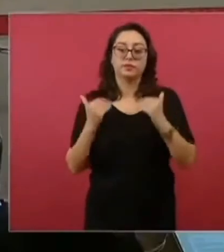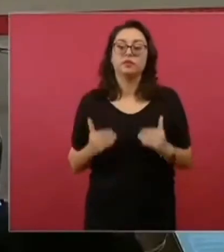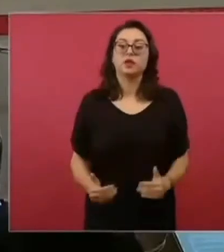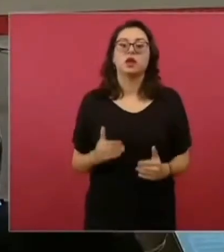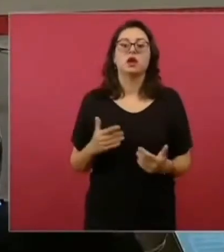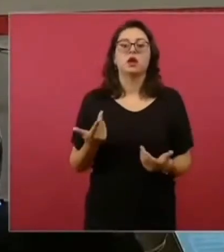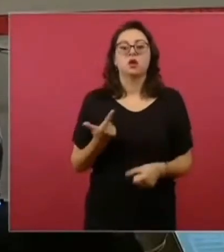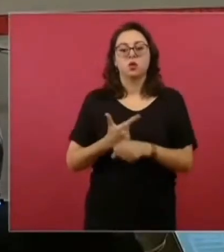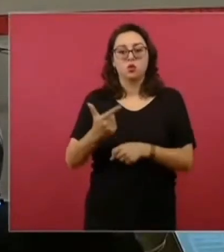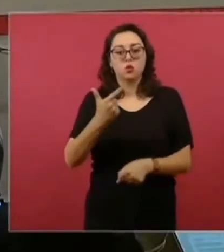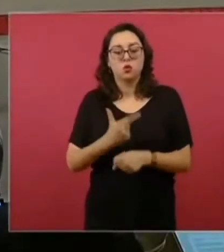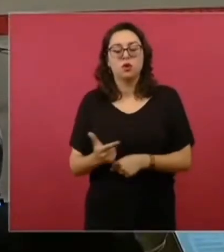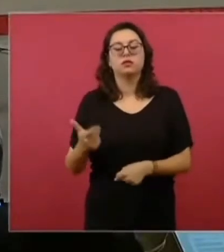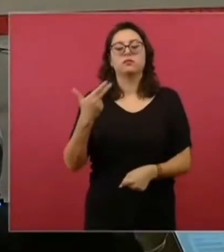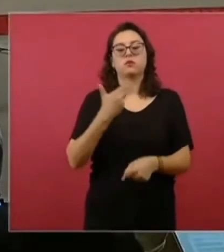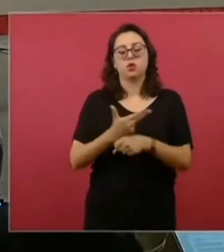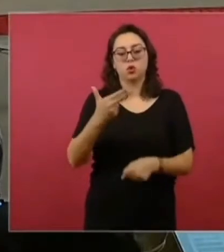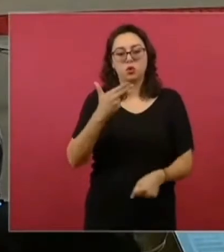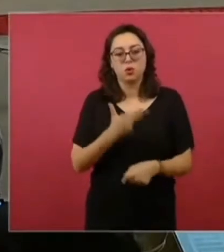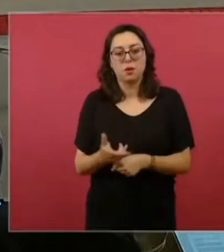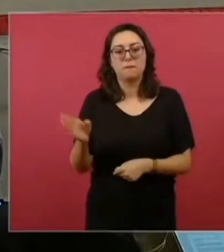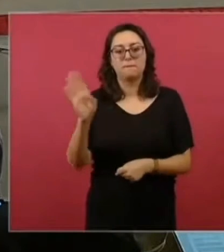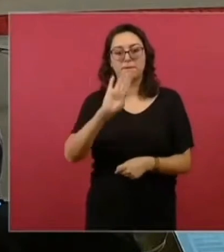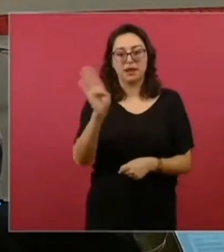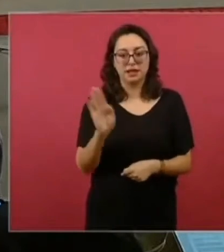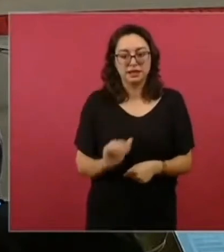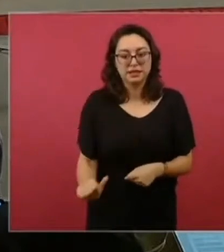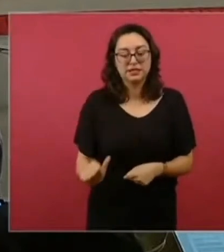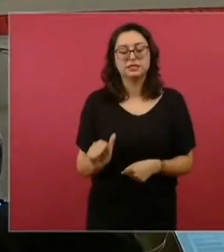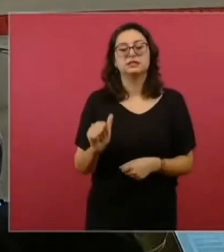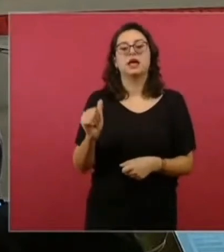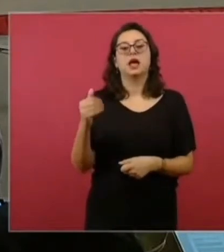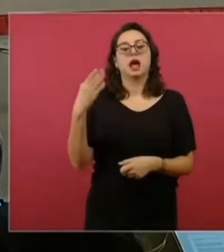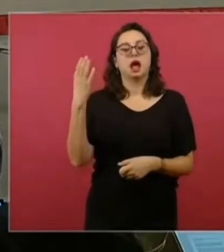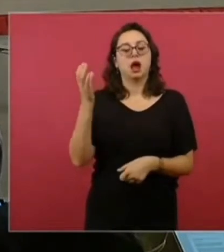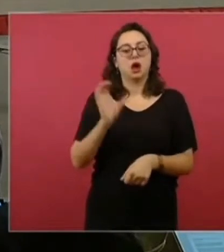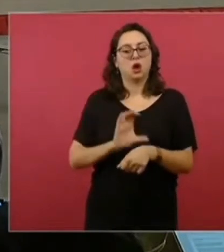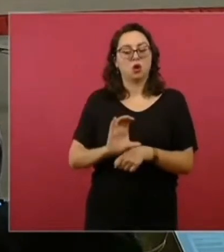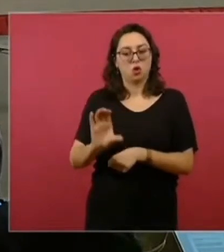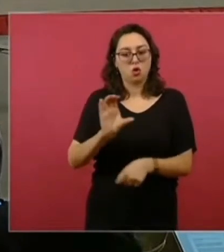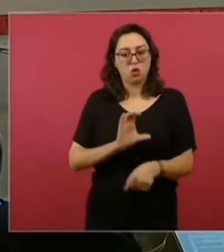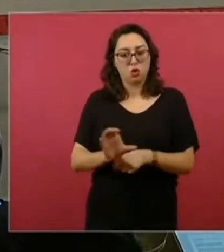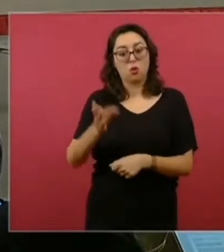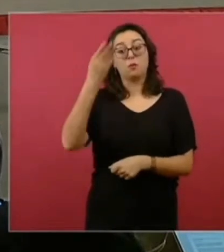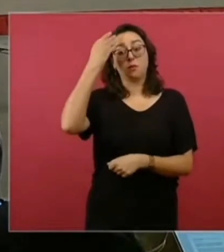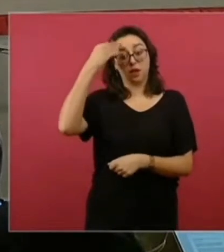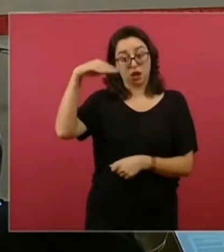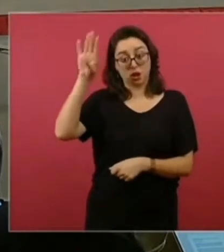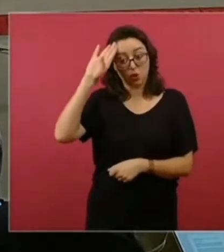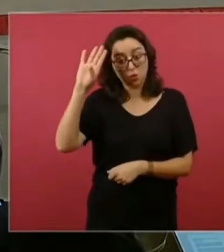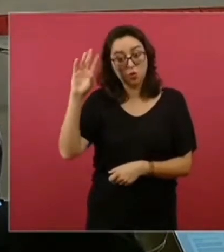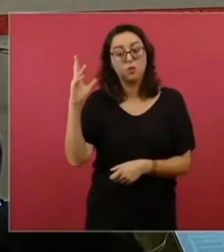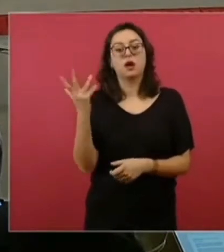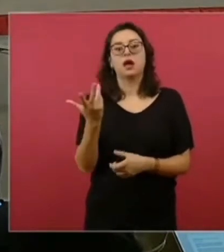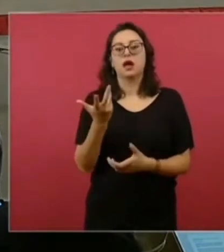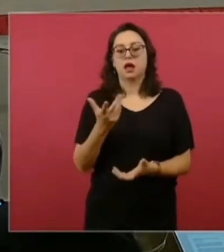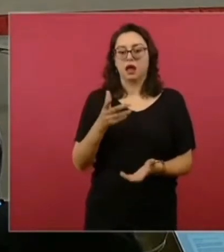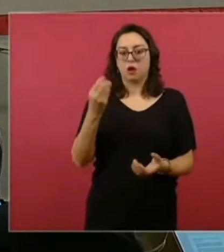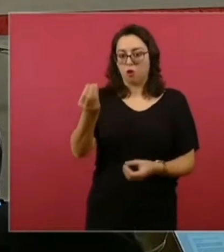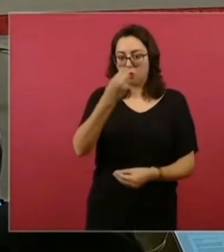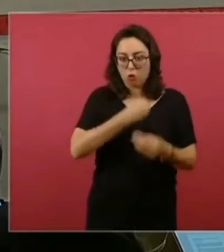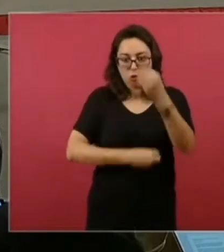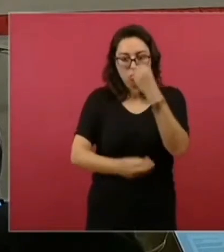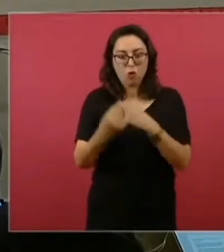huracanes a Guatemala, Honduras, Belice, Colombia, disculpen ustedes, nos falta también Cuba, donde hemos apoyado con toneladas de alimentos, con